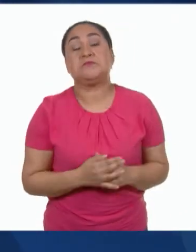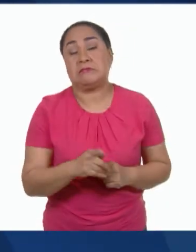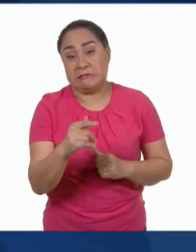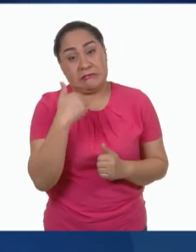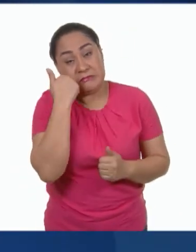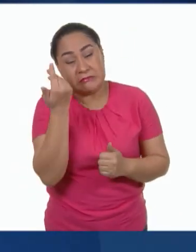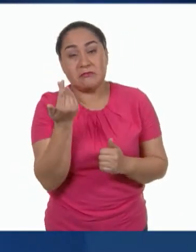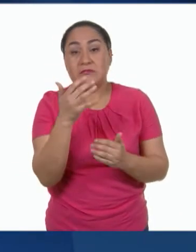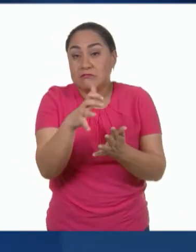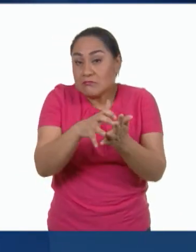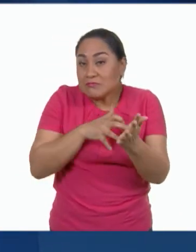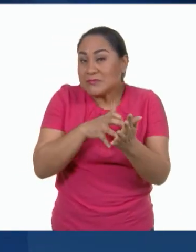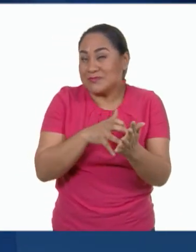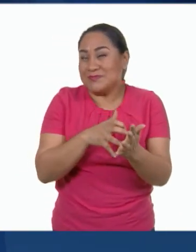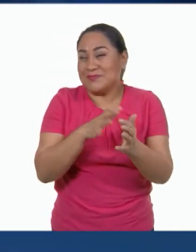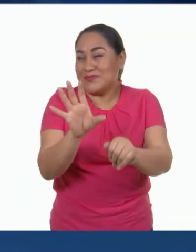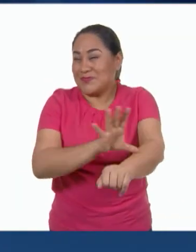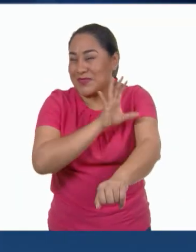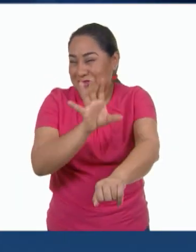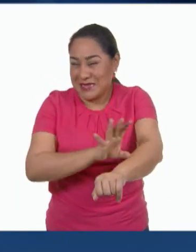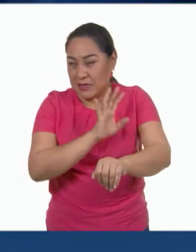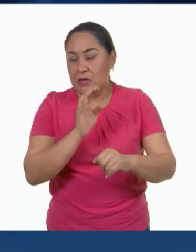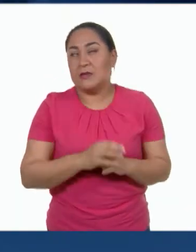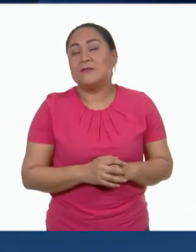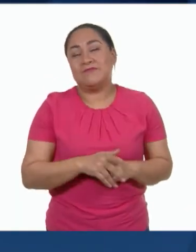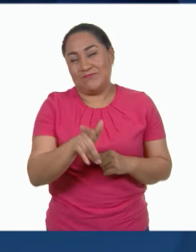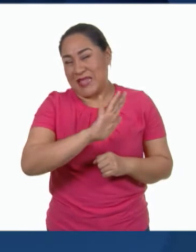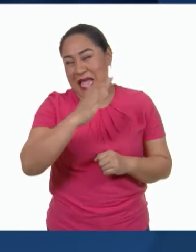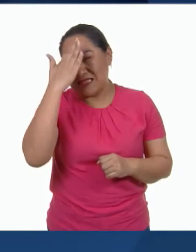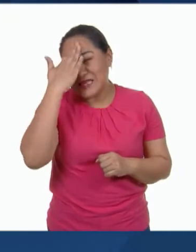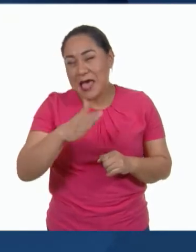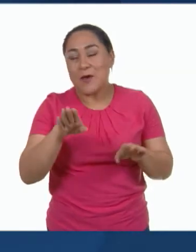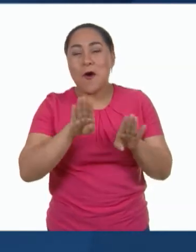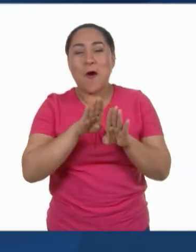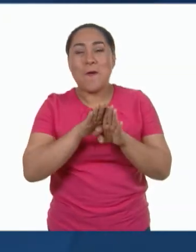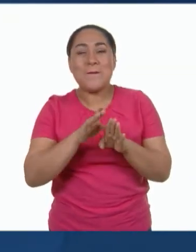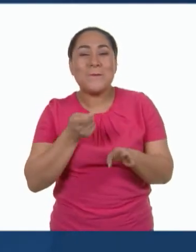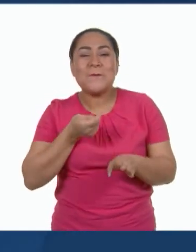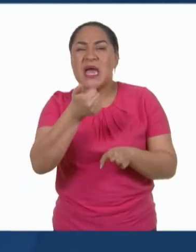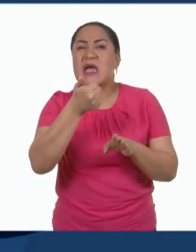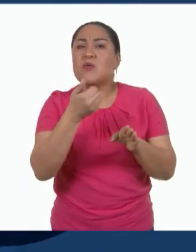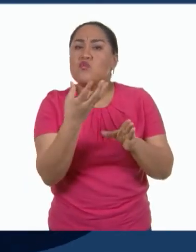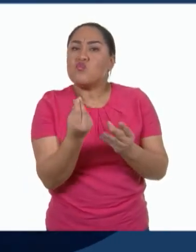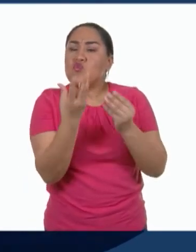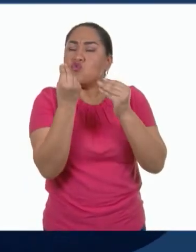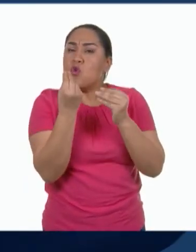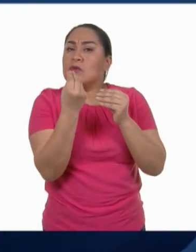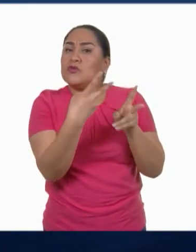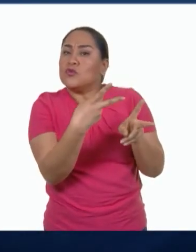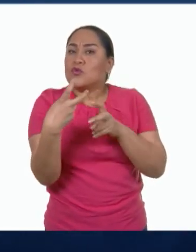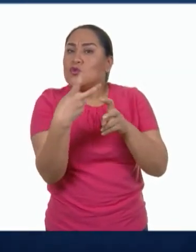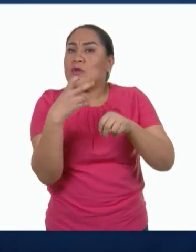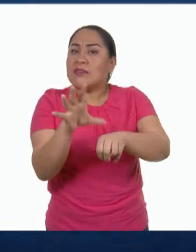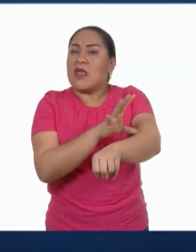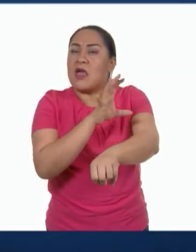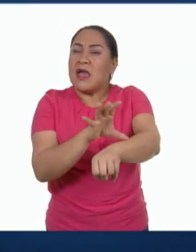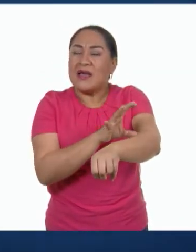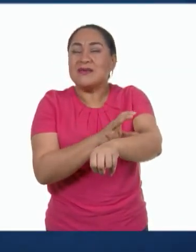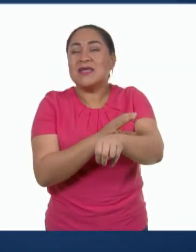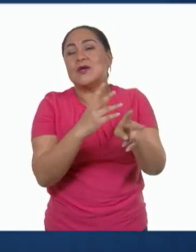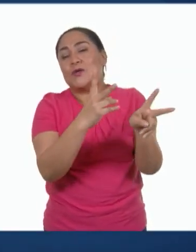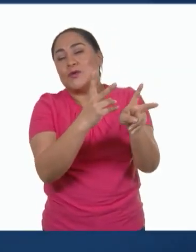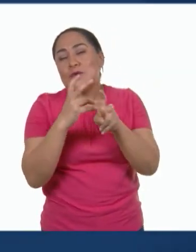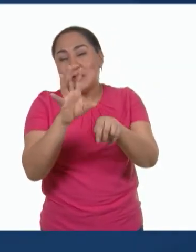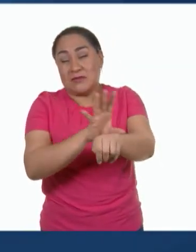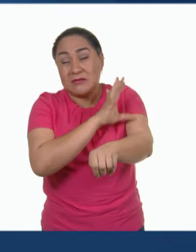electricidad, pero conoces a los famosos vampiros o devoradores de energía? El consumo pasivo de